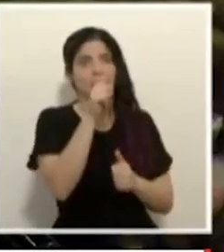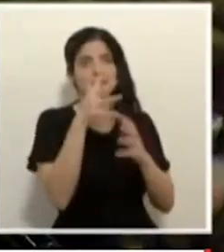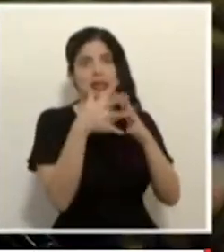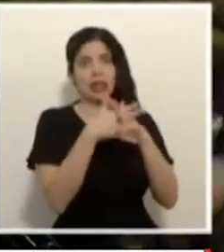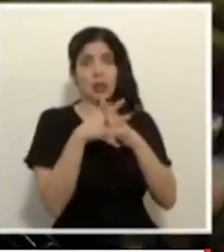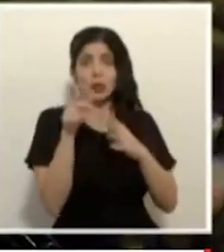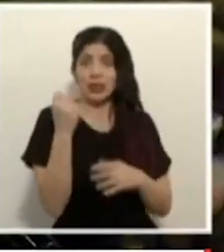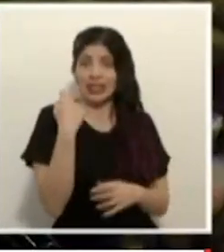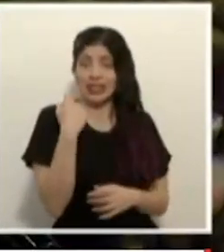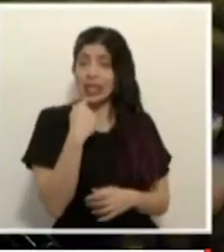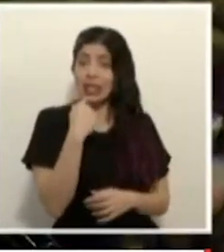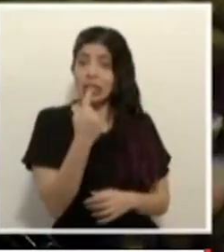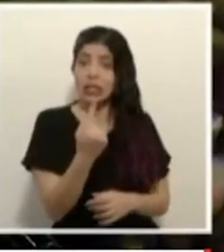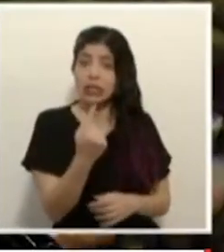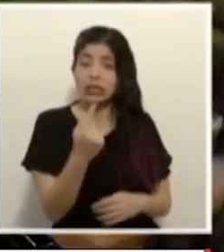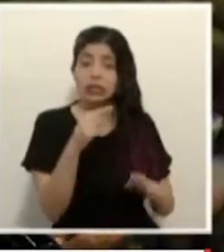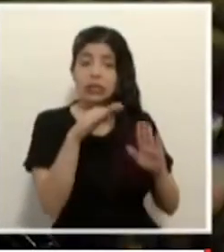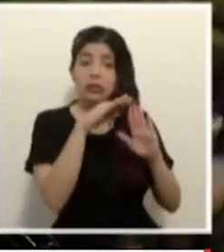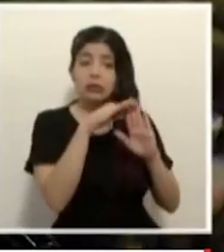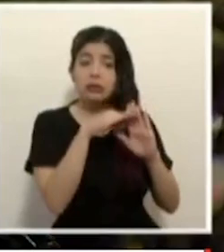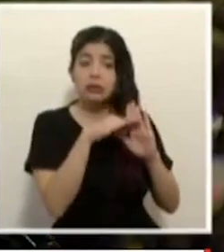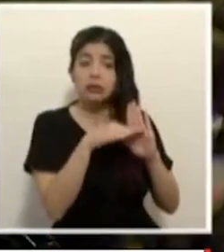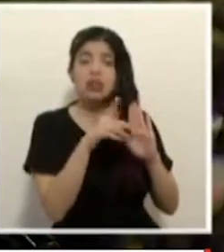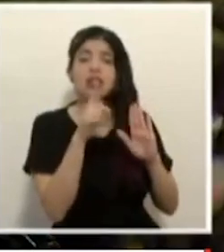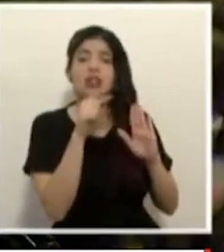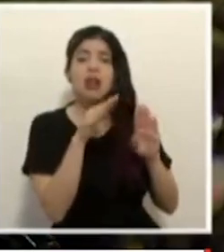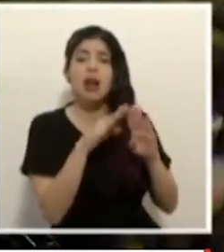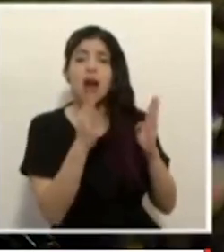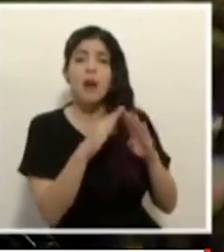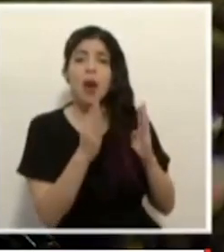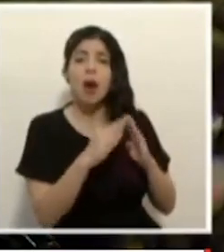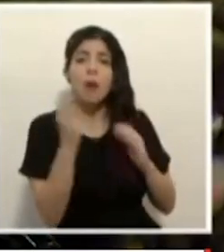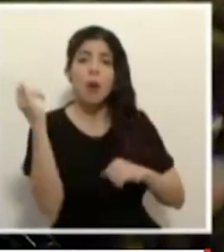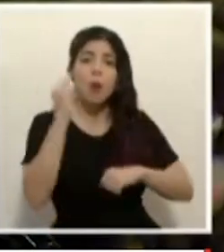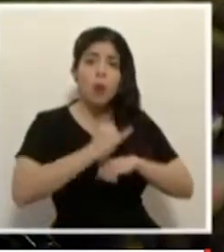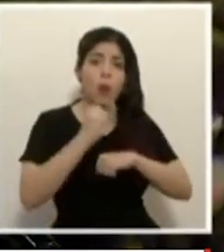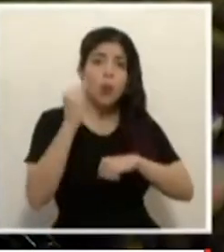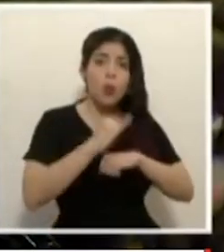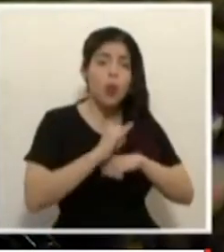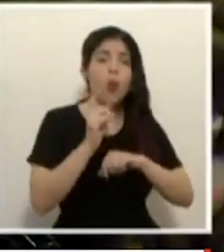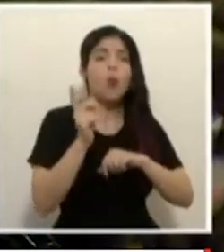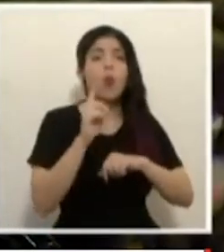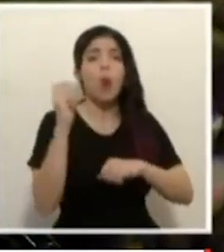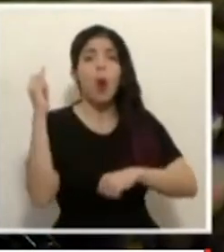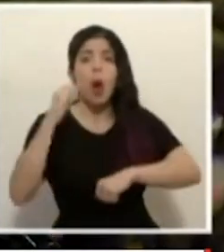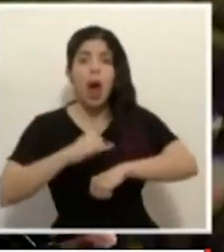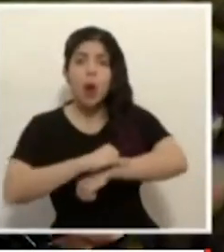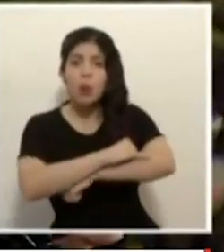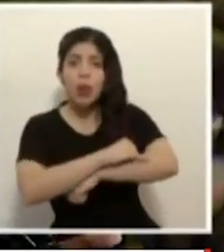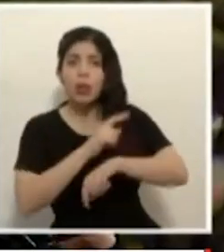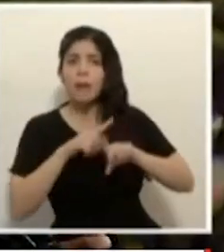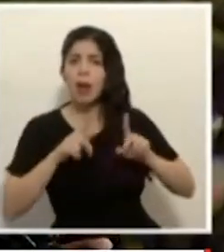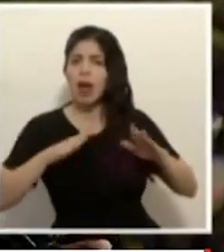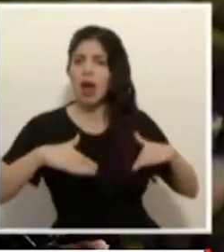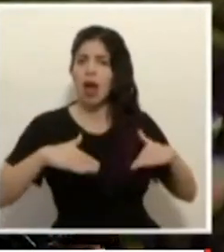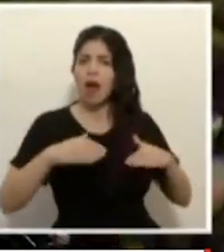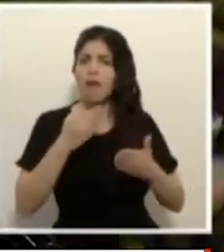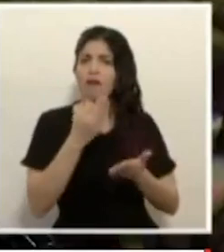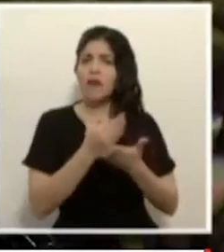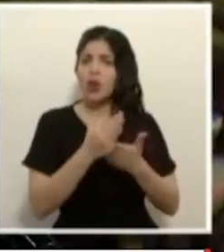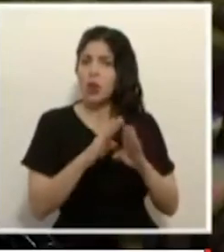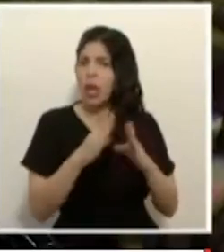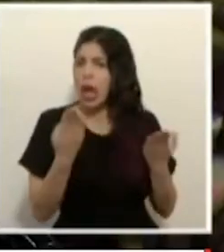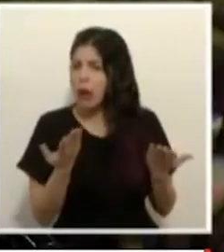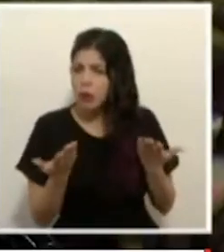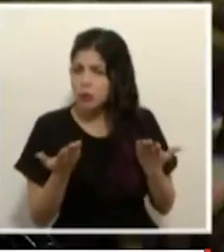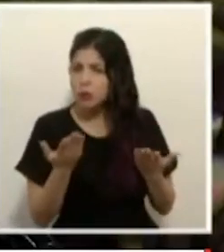Usted acaba de anunciar la apertura de vuelos de aeropuertos, pero no se anuncia la apertura de fronteras. Entonces,